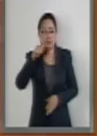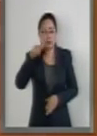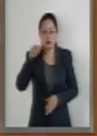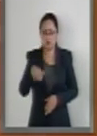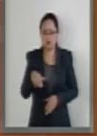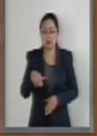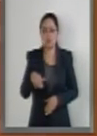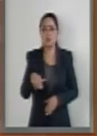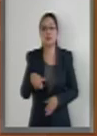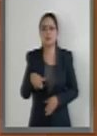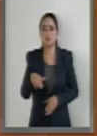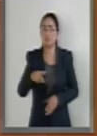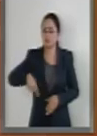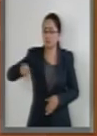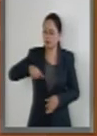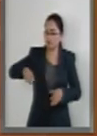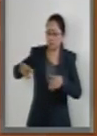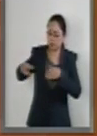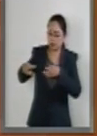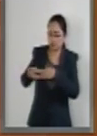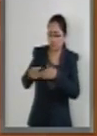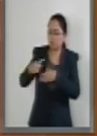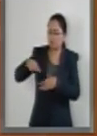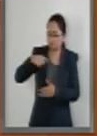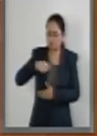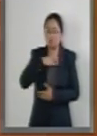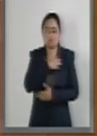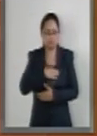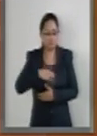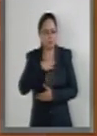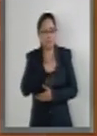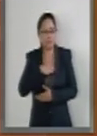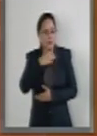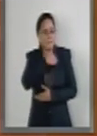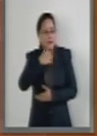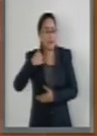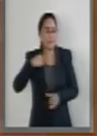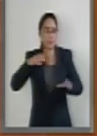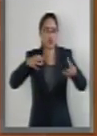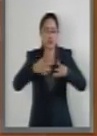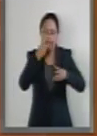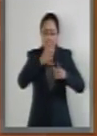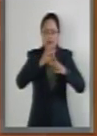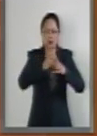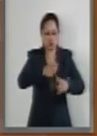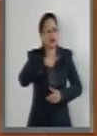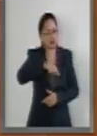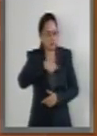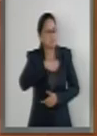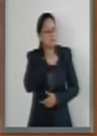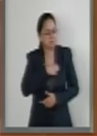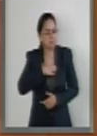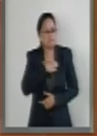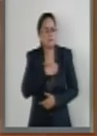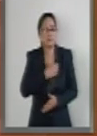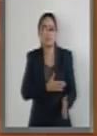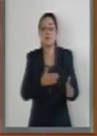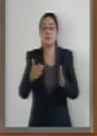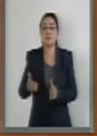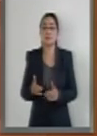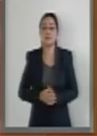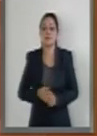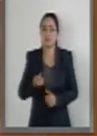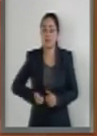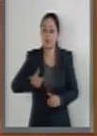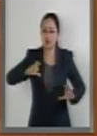estamos muy complacidos y complacidas los integrantes de esta comisión. El primer congreso